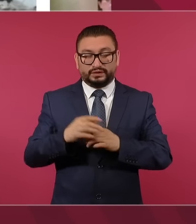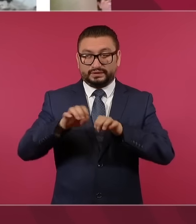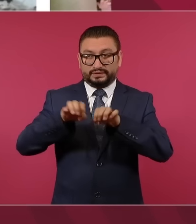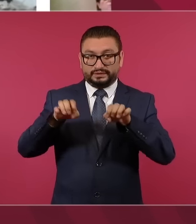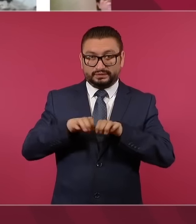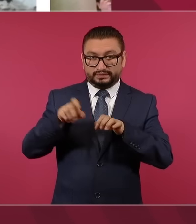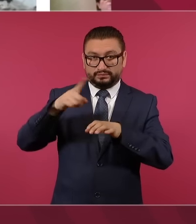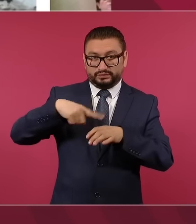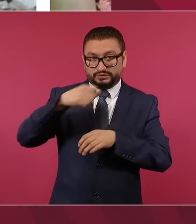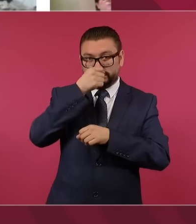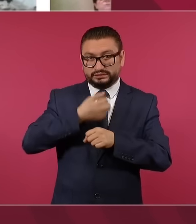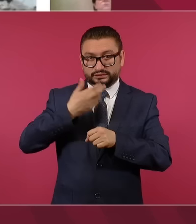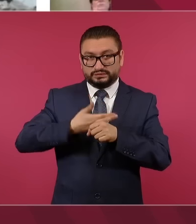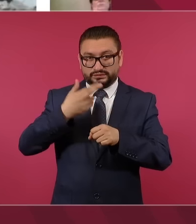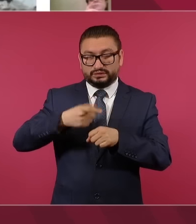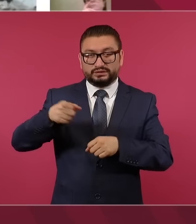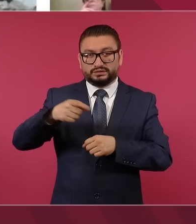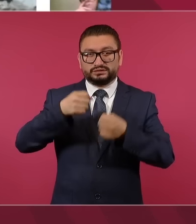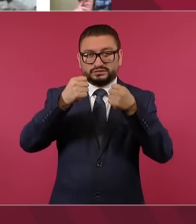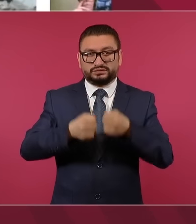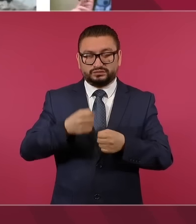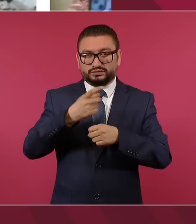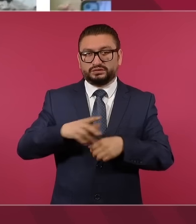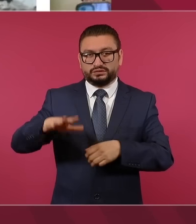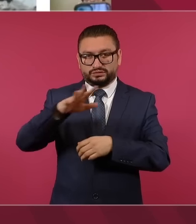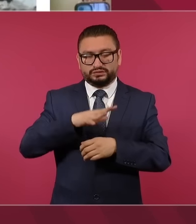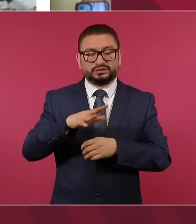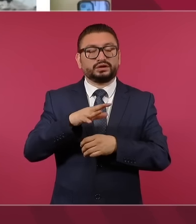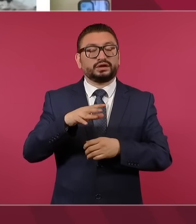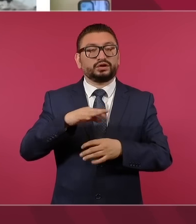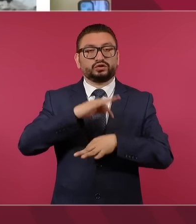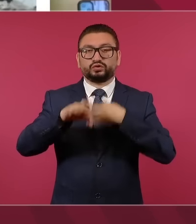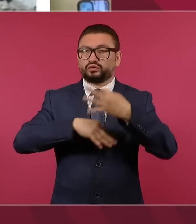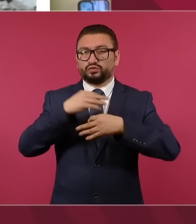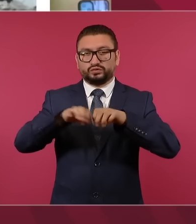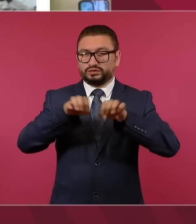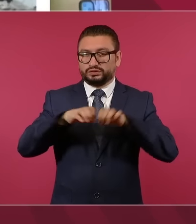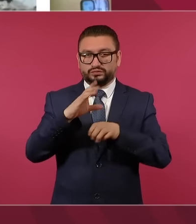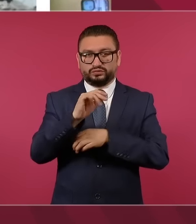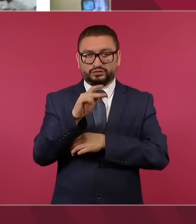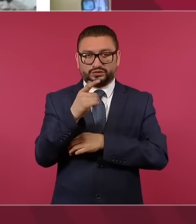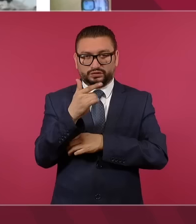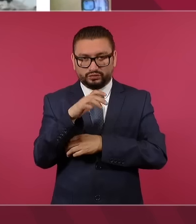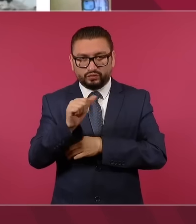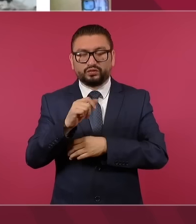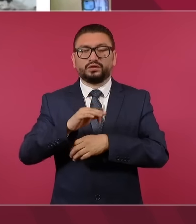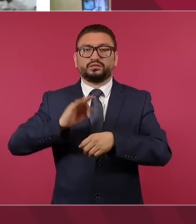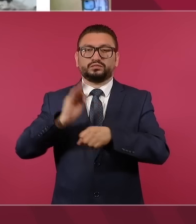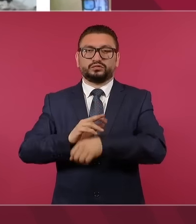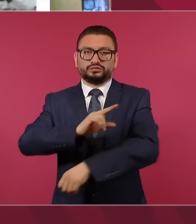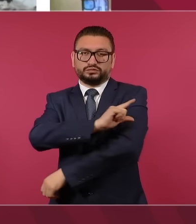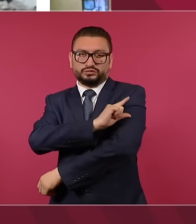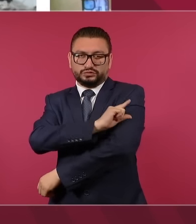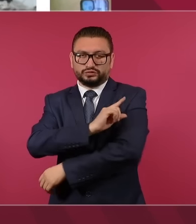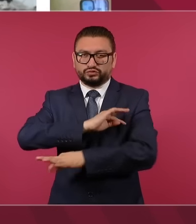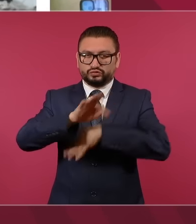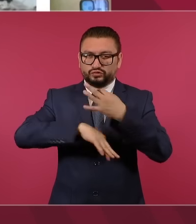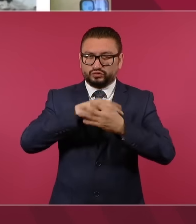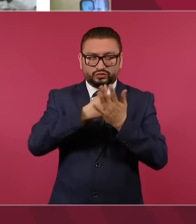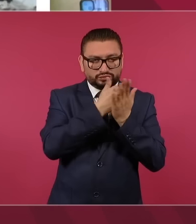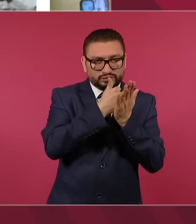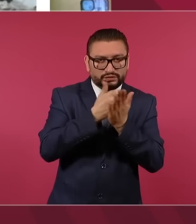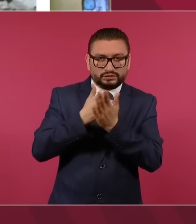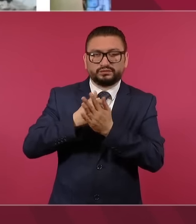fuerza de la Secretaría de Civilidad Ciudadana de 1.388 elementos. Todo el equipo de Conagua, todo el equipo de Protección Civil para atender a la población